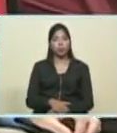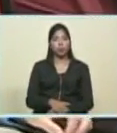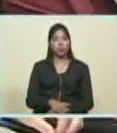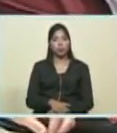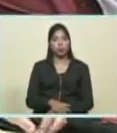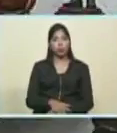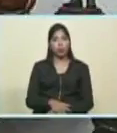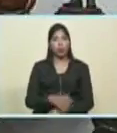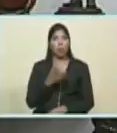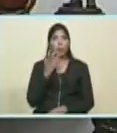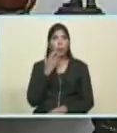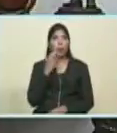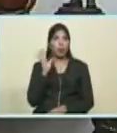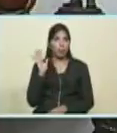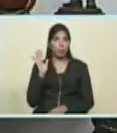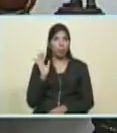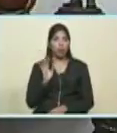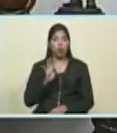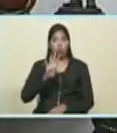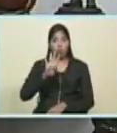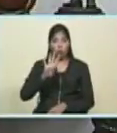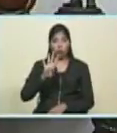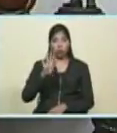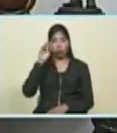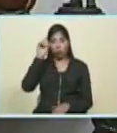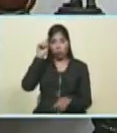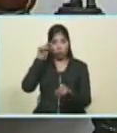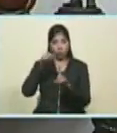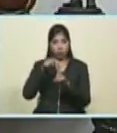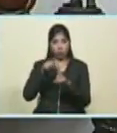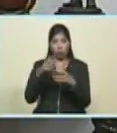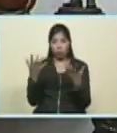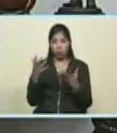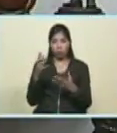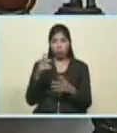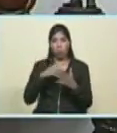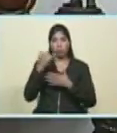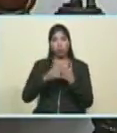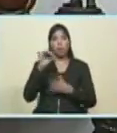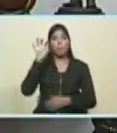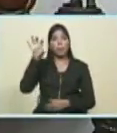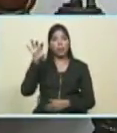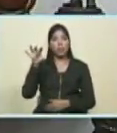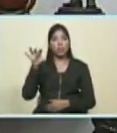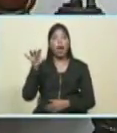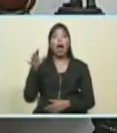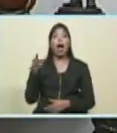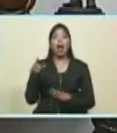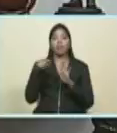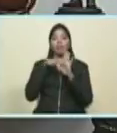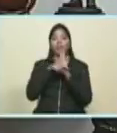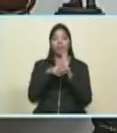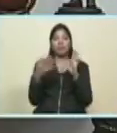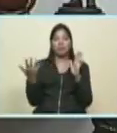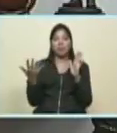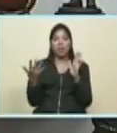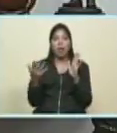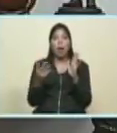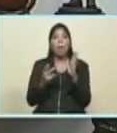por ejemplo el cuarto objetivo de la patria aquí está definido una política internacional soberana